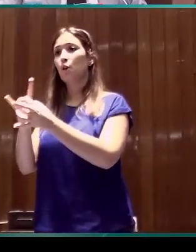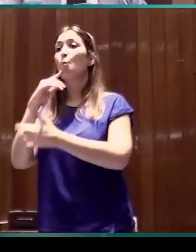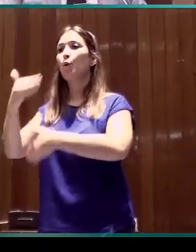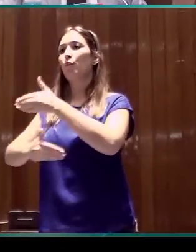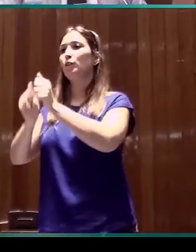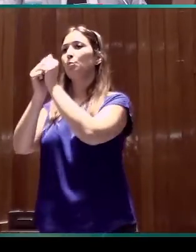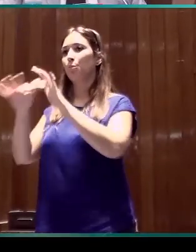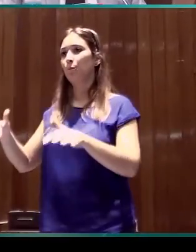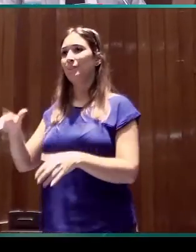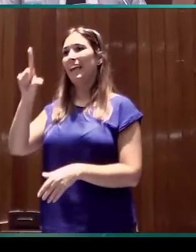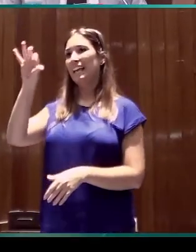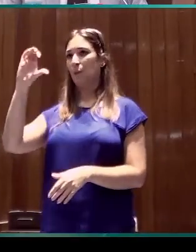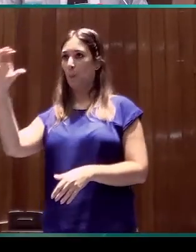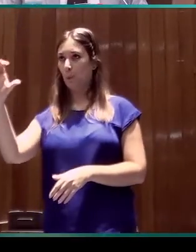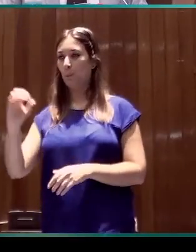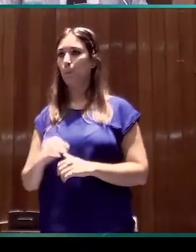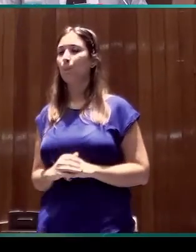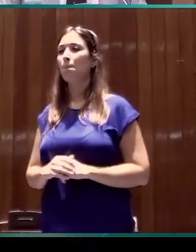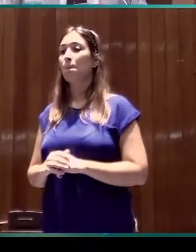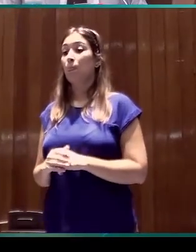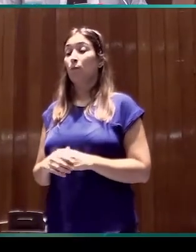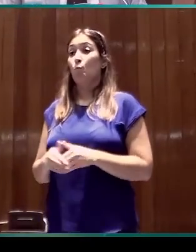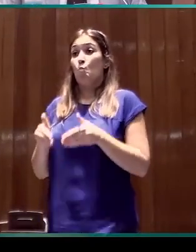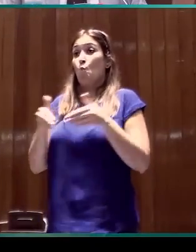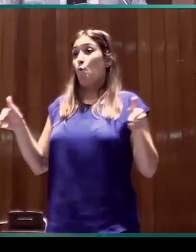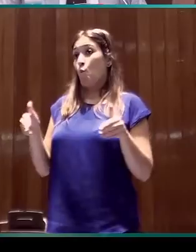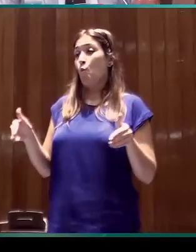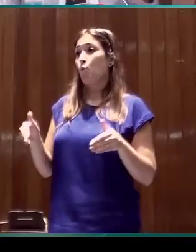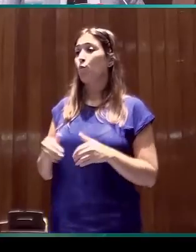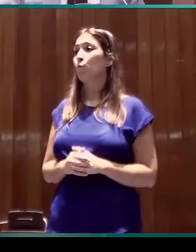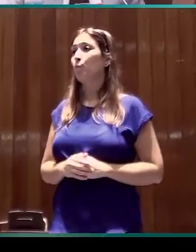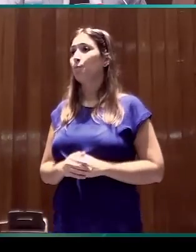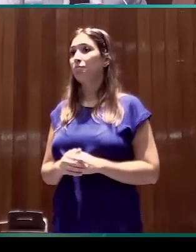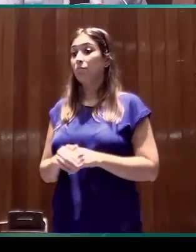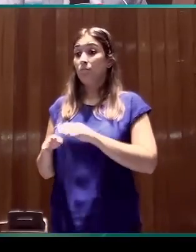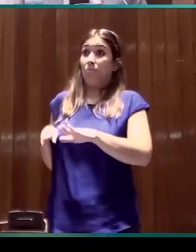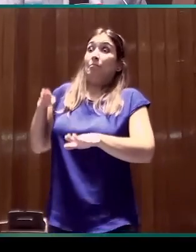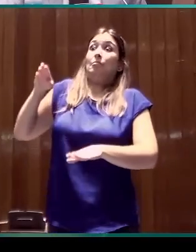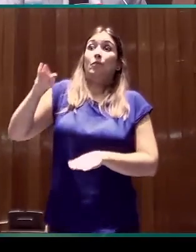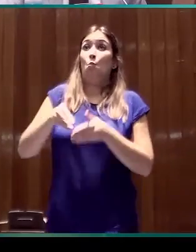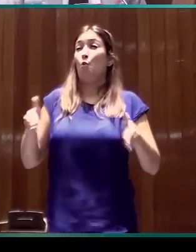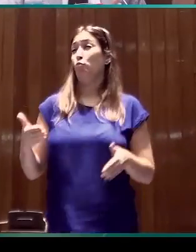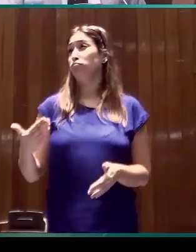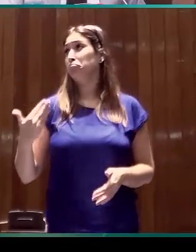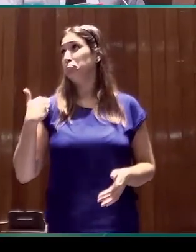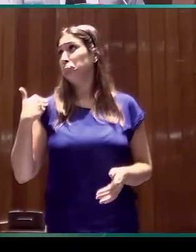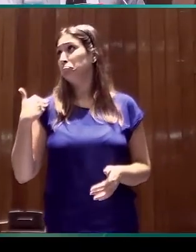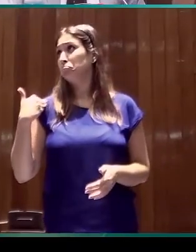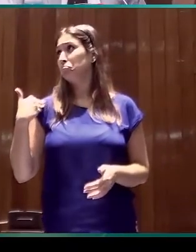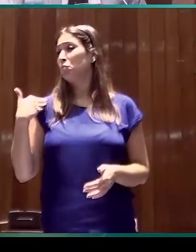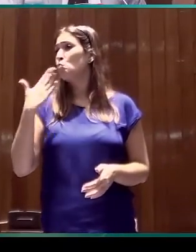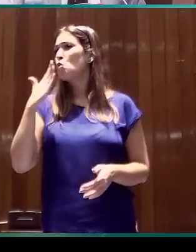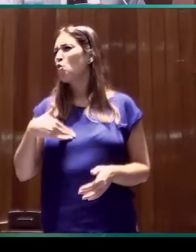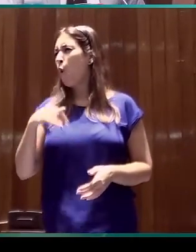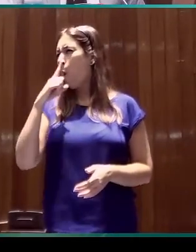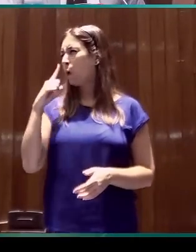normalización de la lengua signos catalana. Un primer paso que hicimos hace un